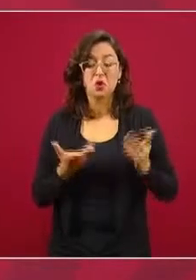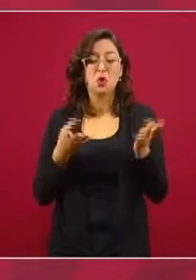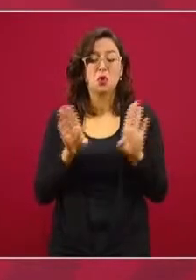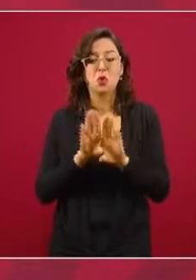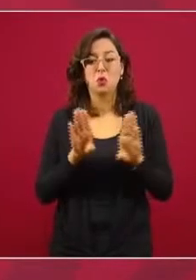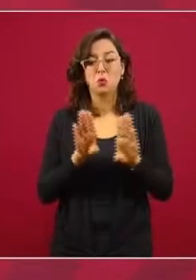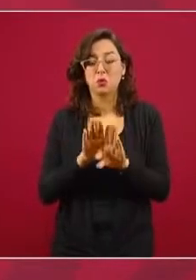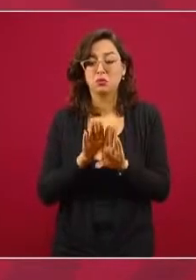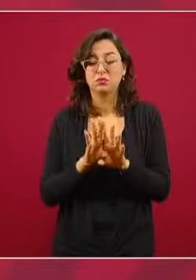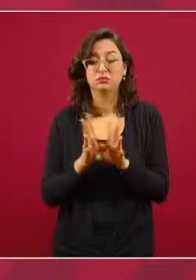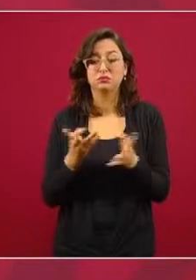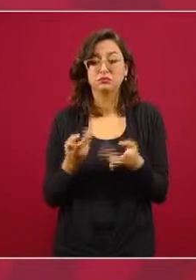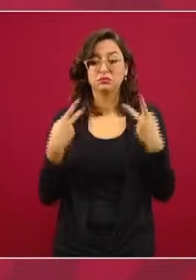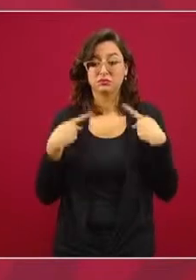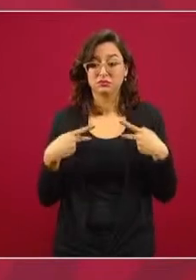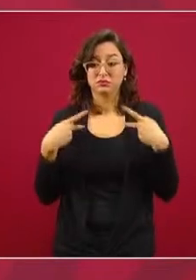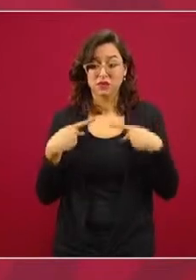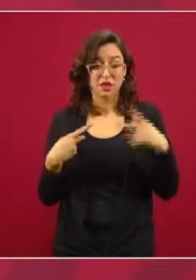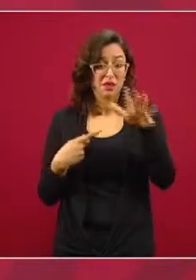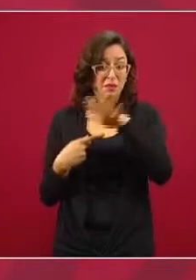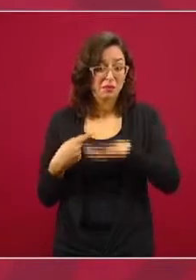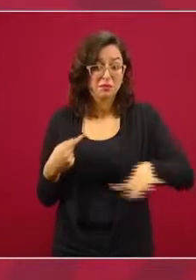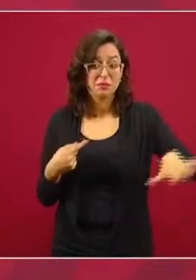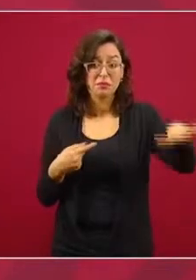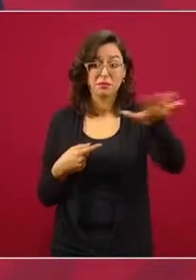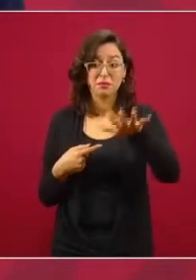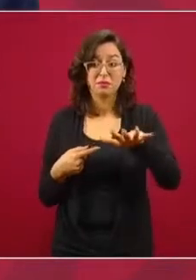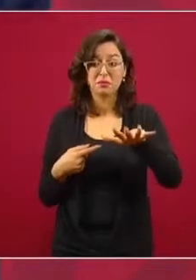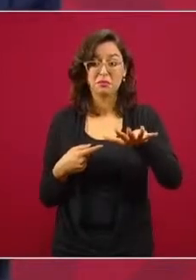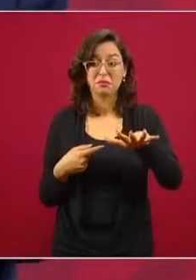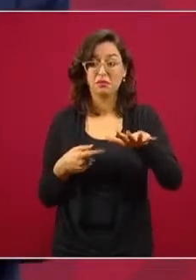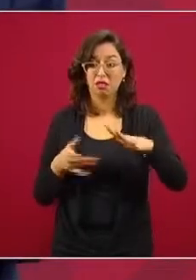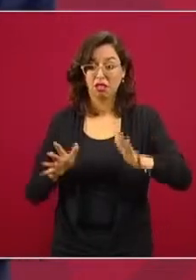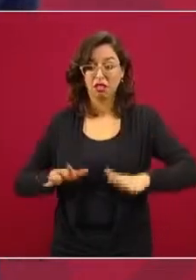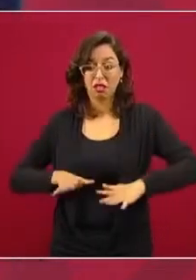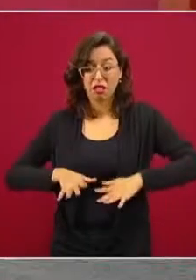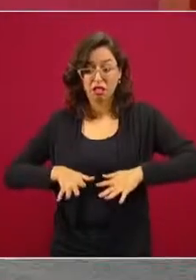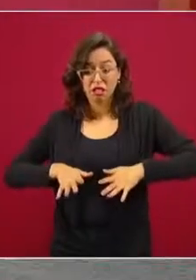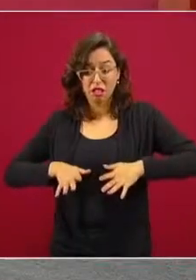si la gente se traga